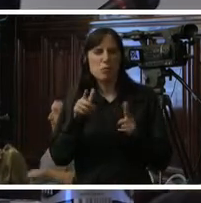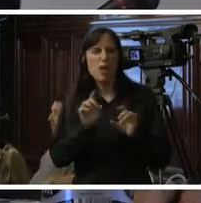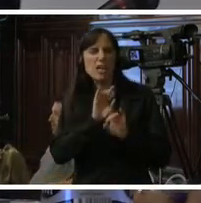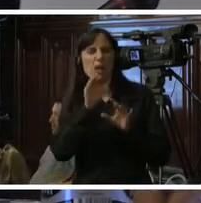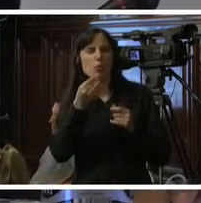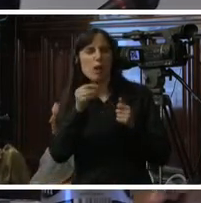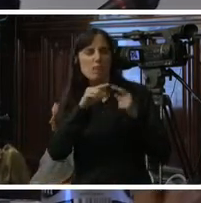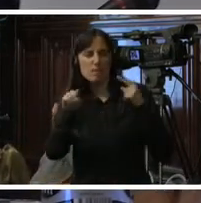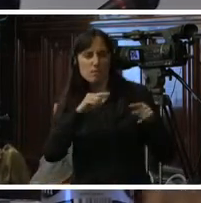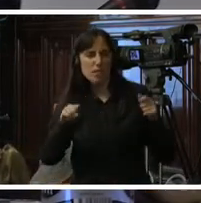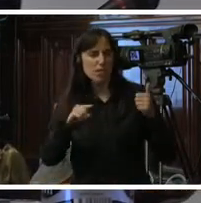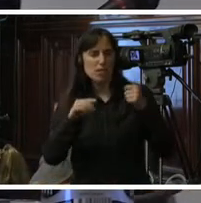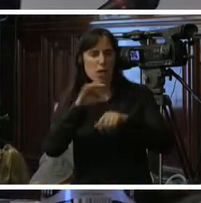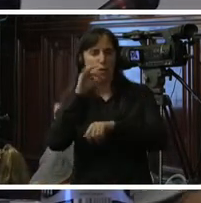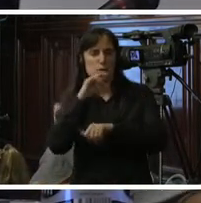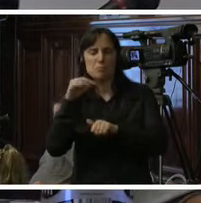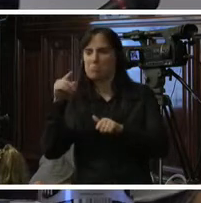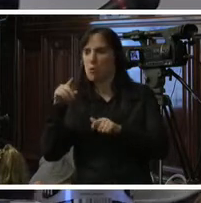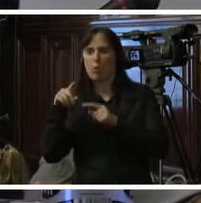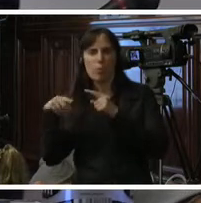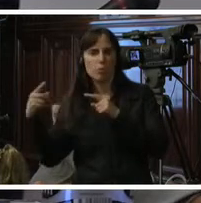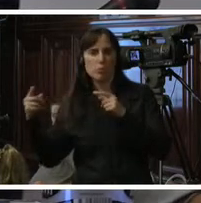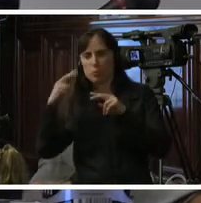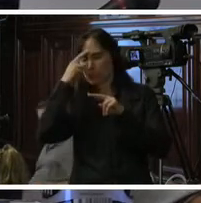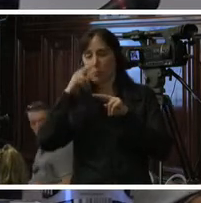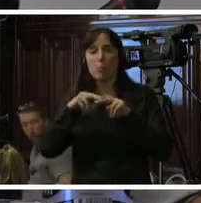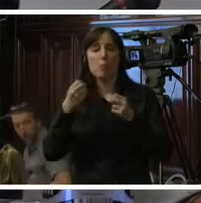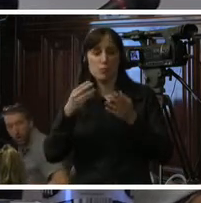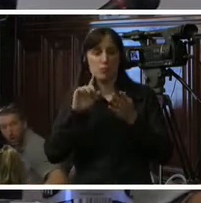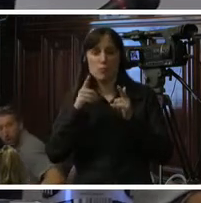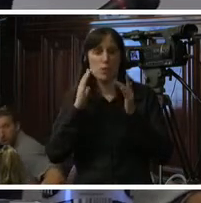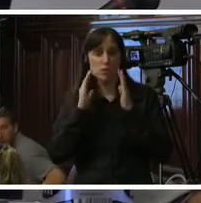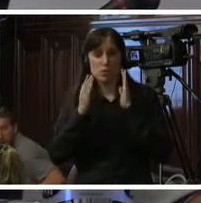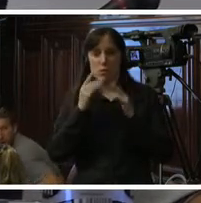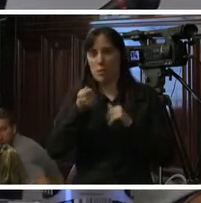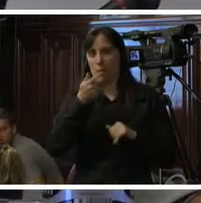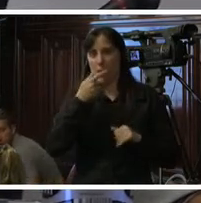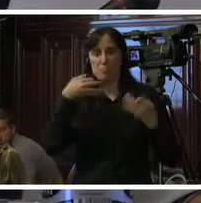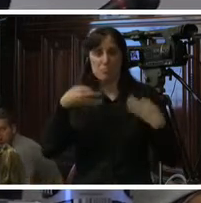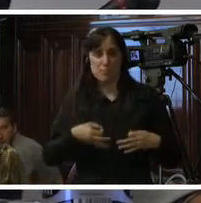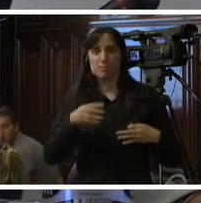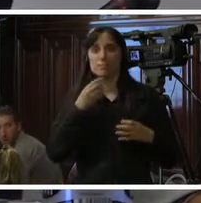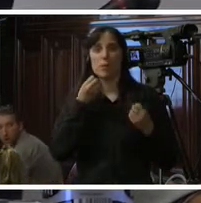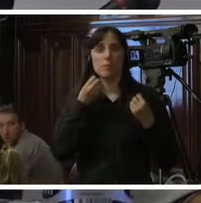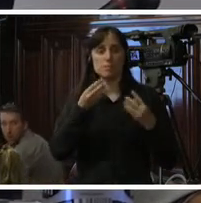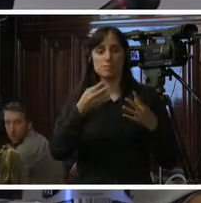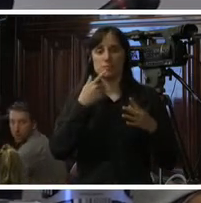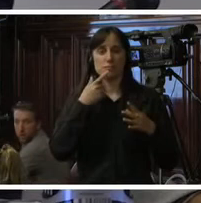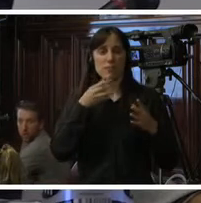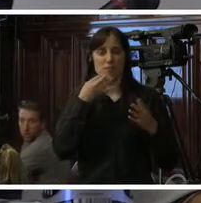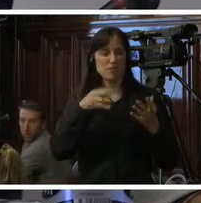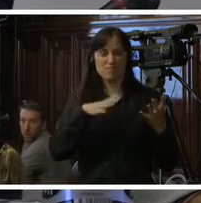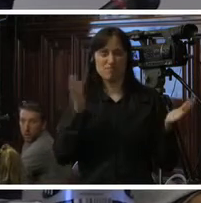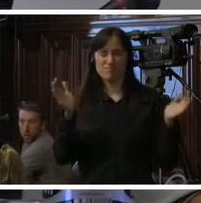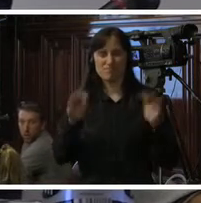y por ende los tratamientos no fueron los adecuados. Esa es la razón por la cual terminó siendo un desastre para